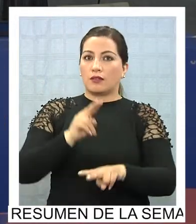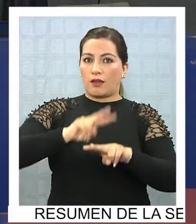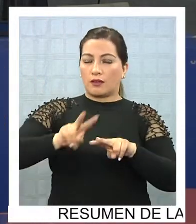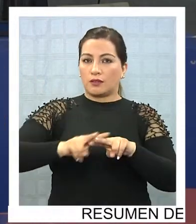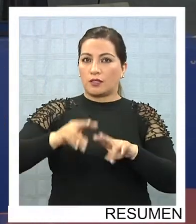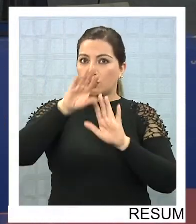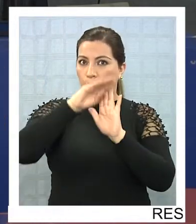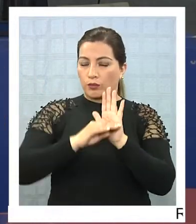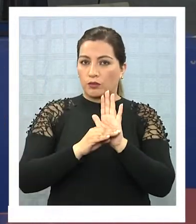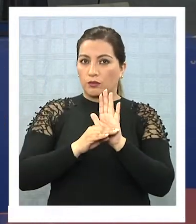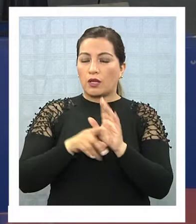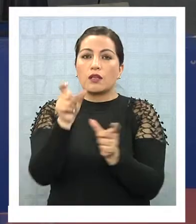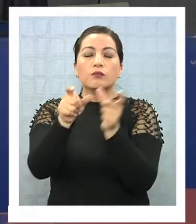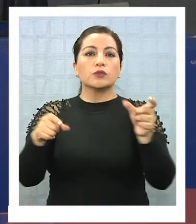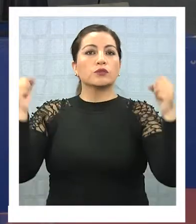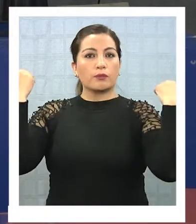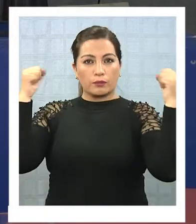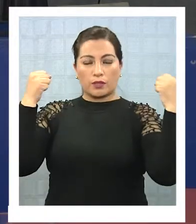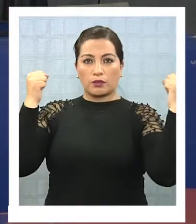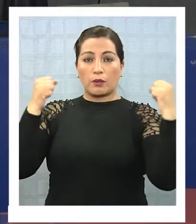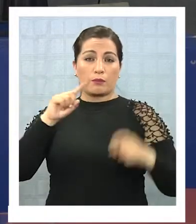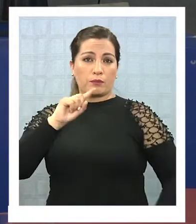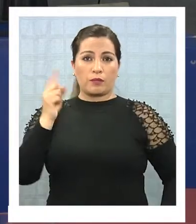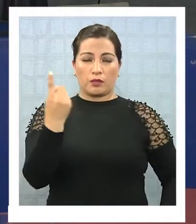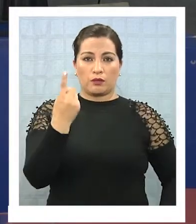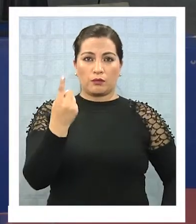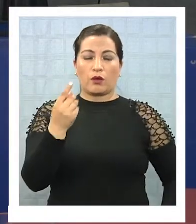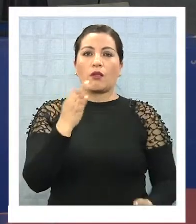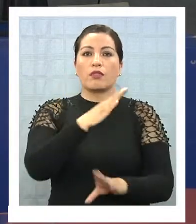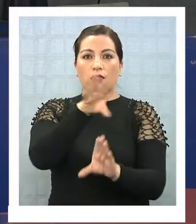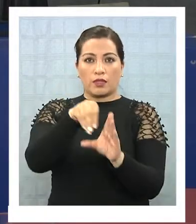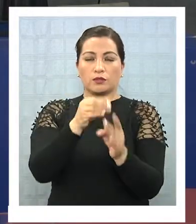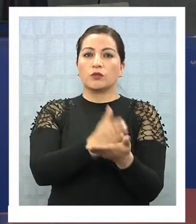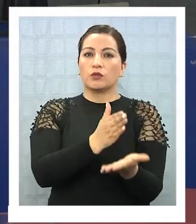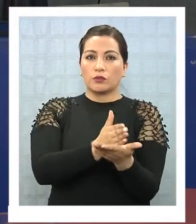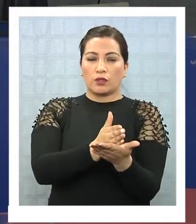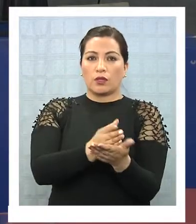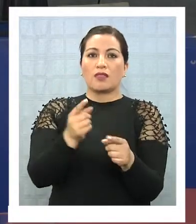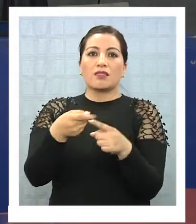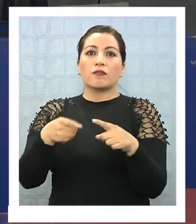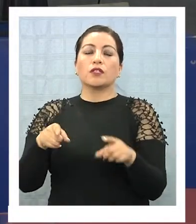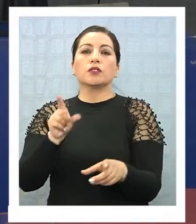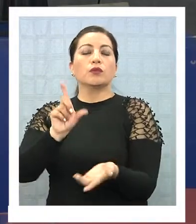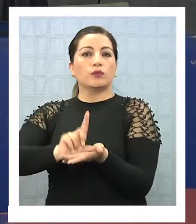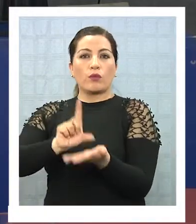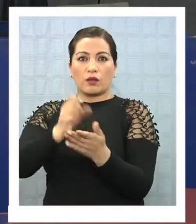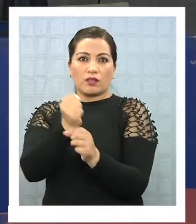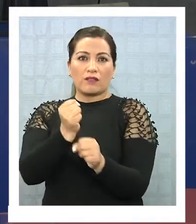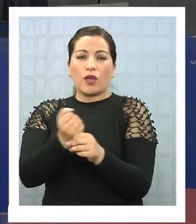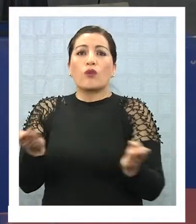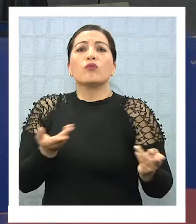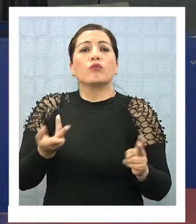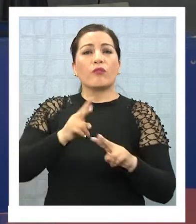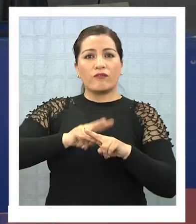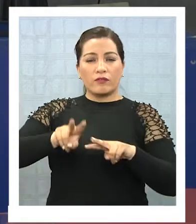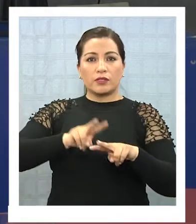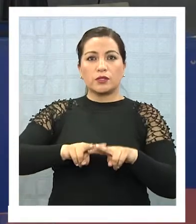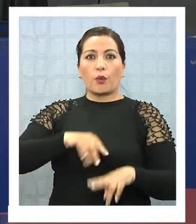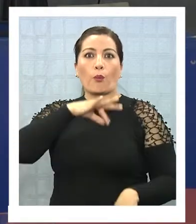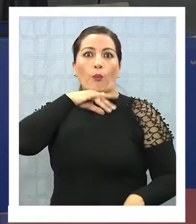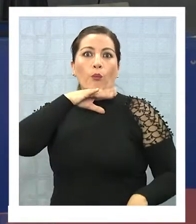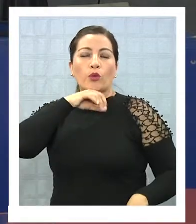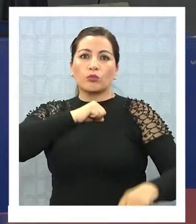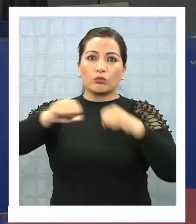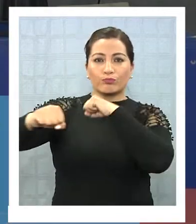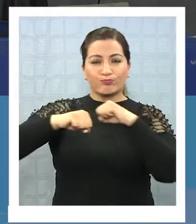Y que la gente practique, primero, en los colegios y en sus distintos lugares, qué hacer durante los minutos que